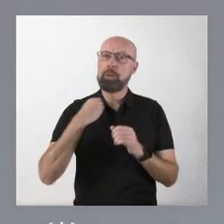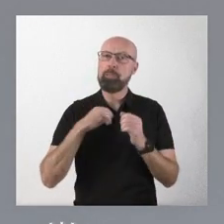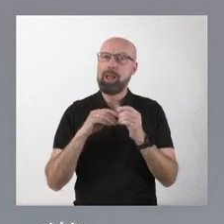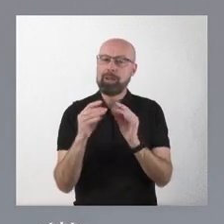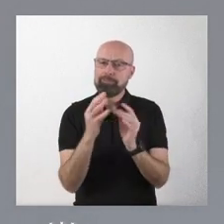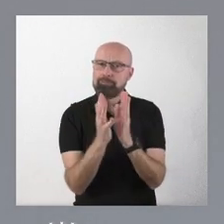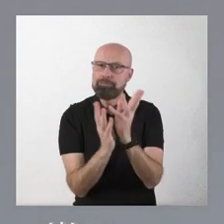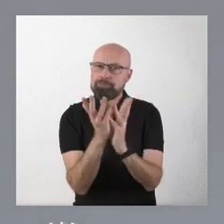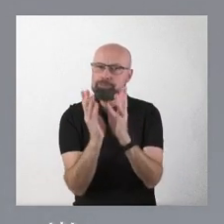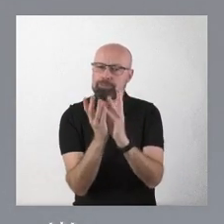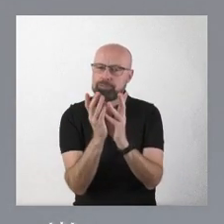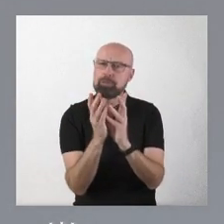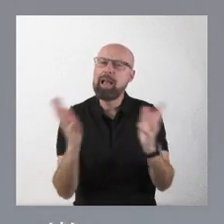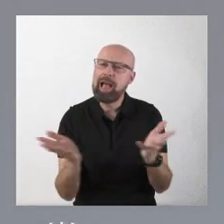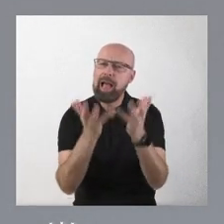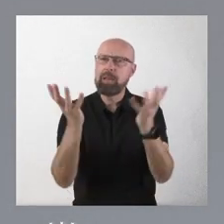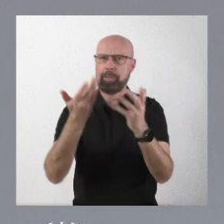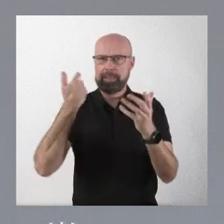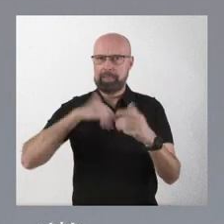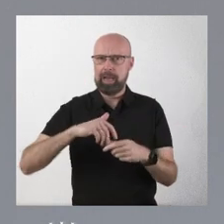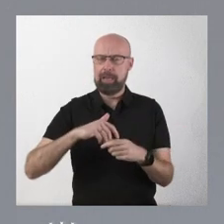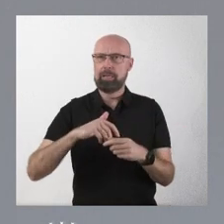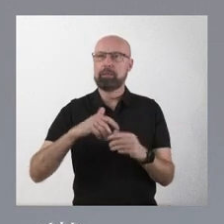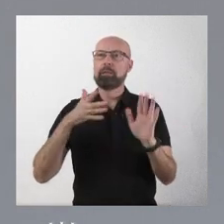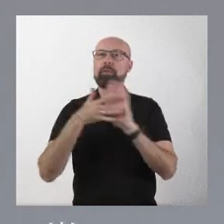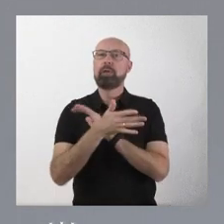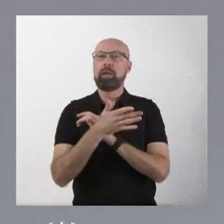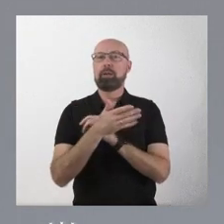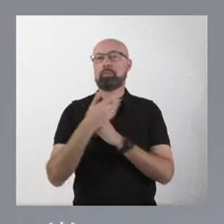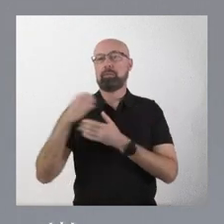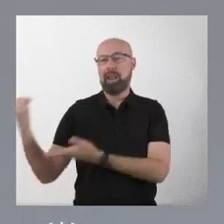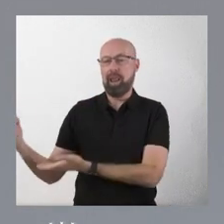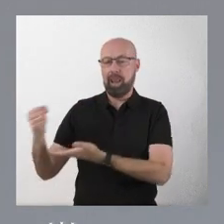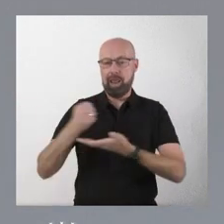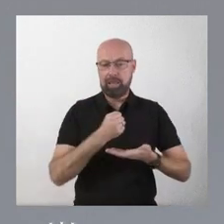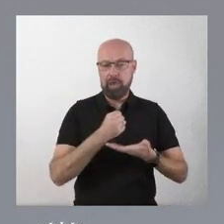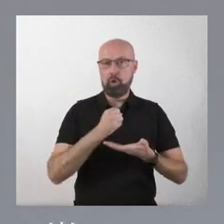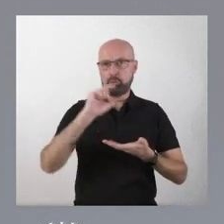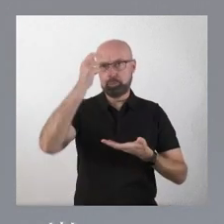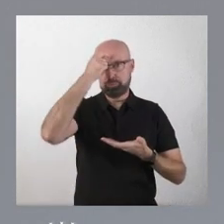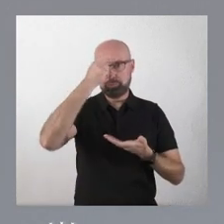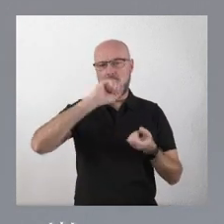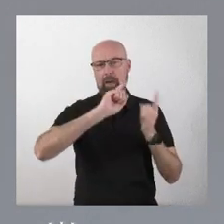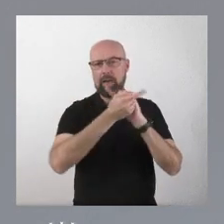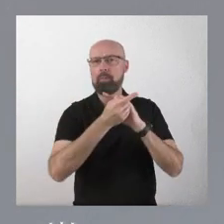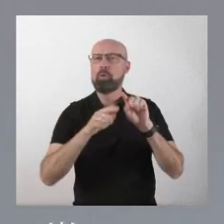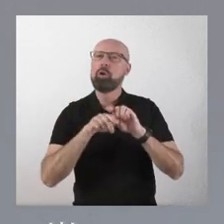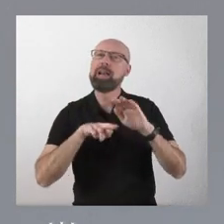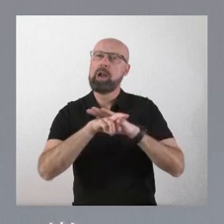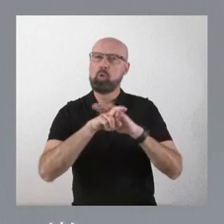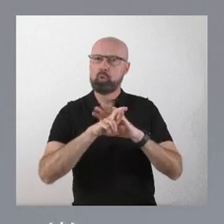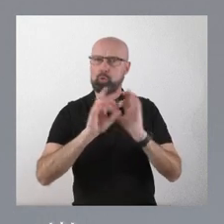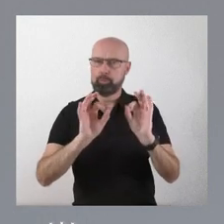reavivadas y pasamos del legado al recurso. Claro, los recursos.